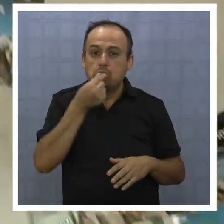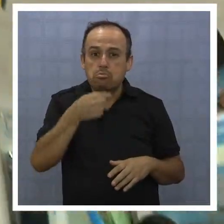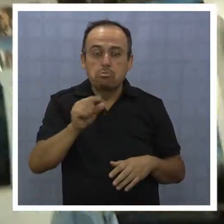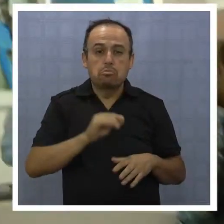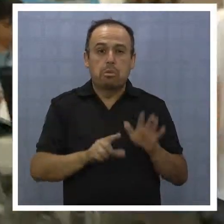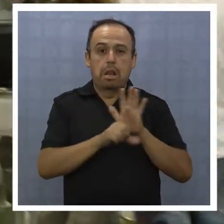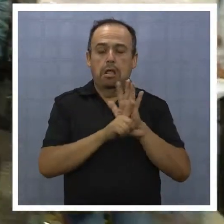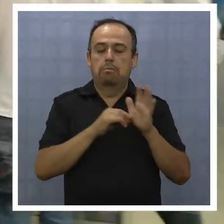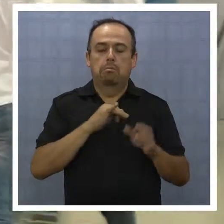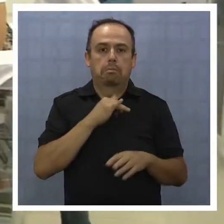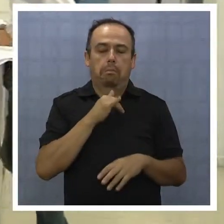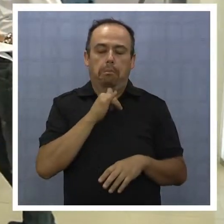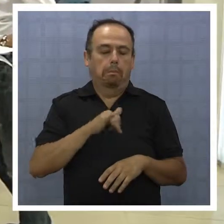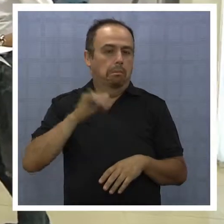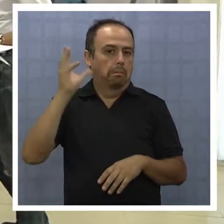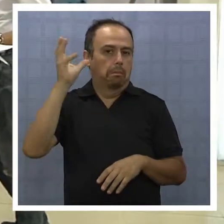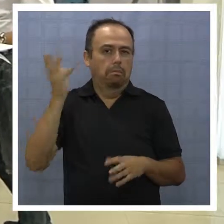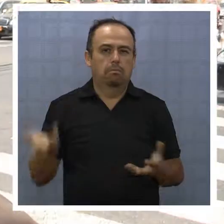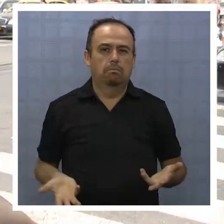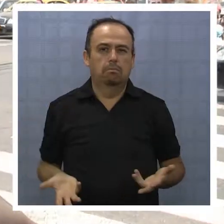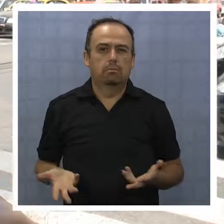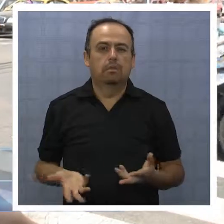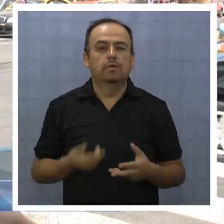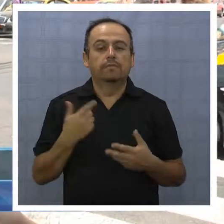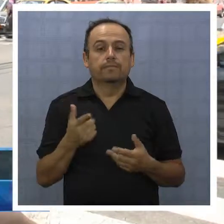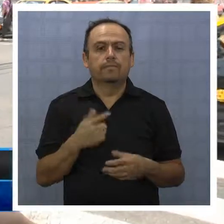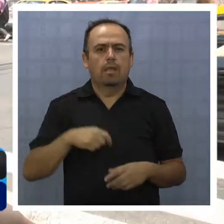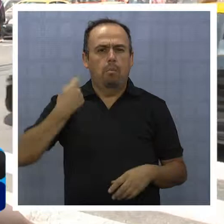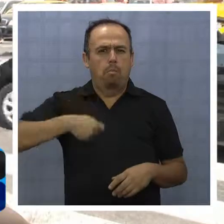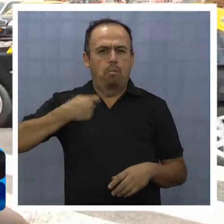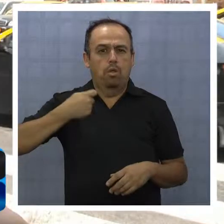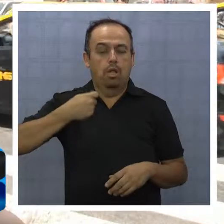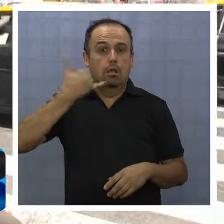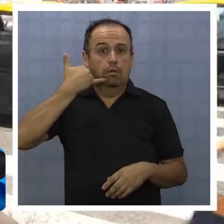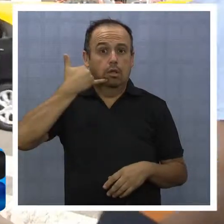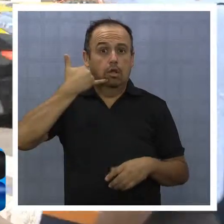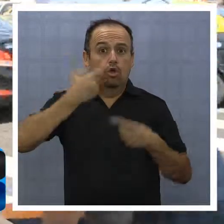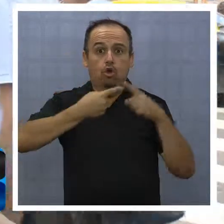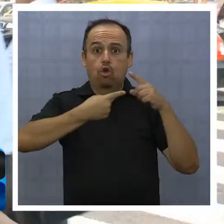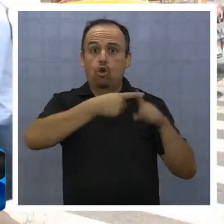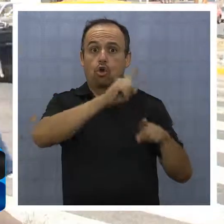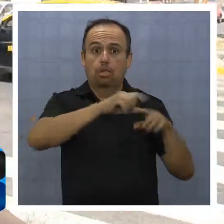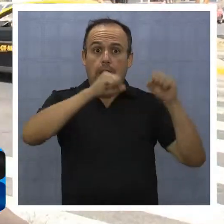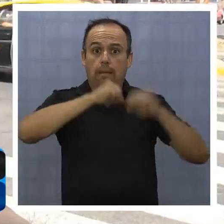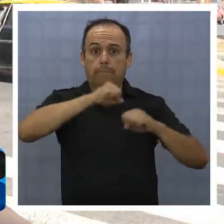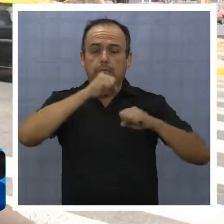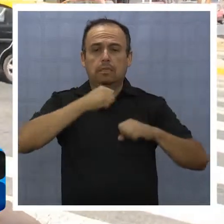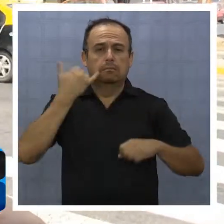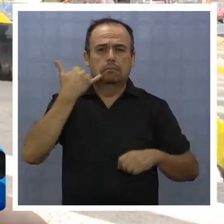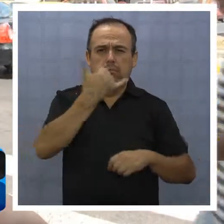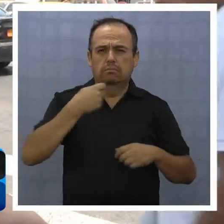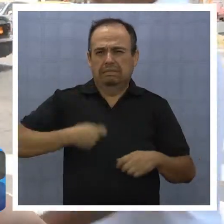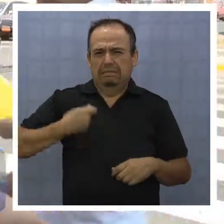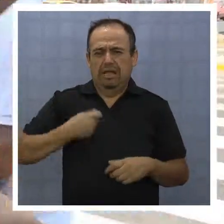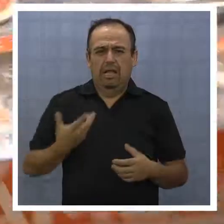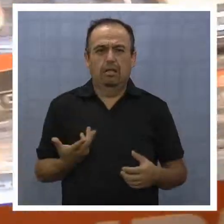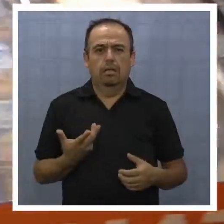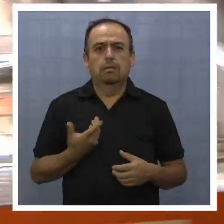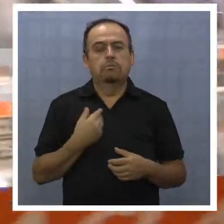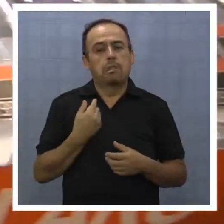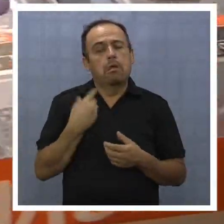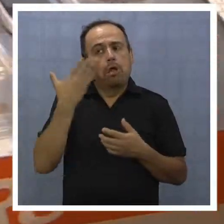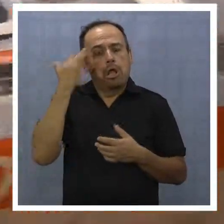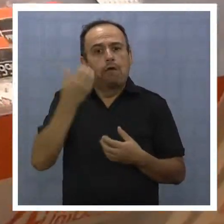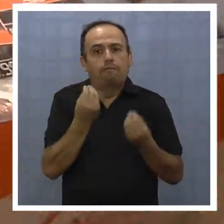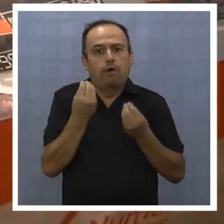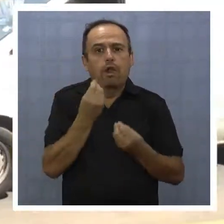tengo conocimiento. Bueno, porque es demasiado caro cuando uno llama a otra compañía. Está bueno que todo el cobro sea igual. Algo